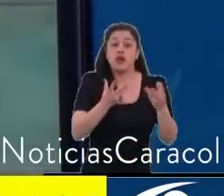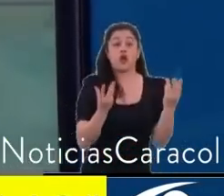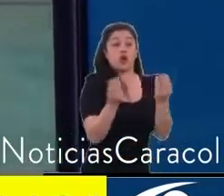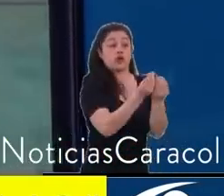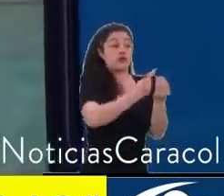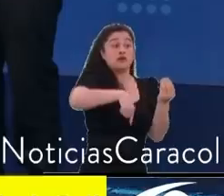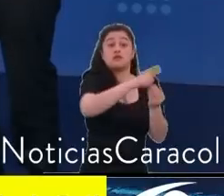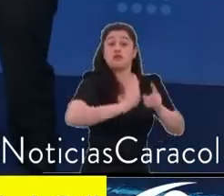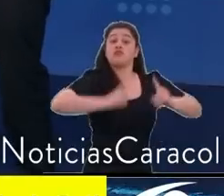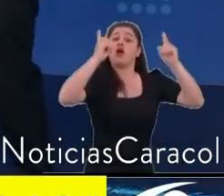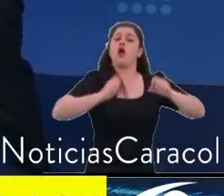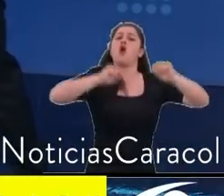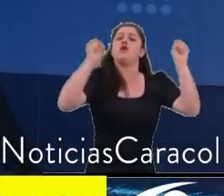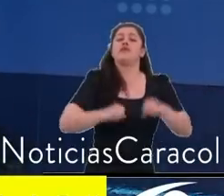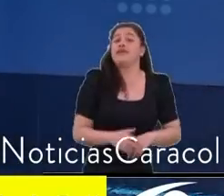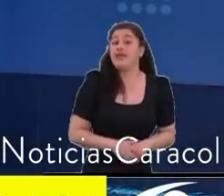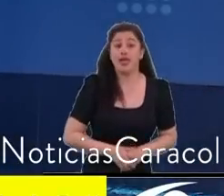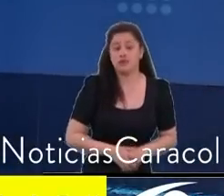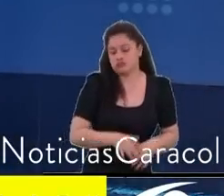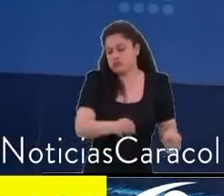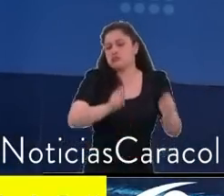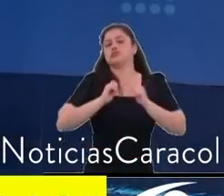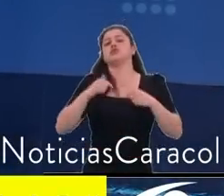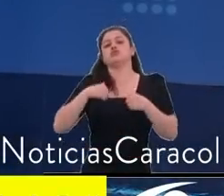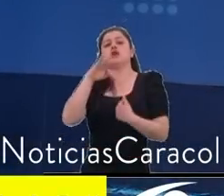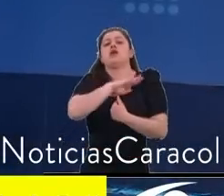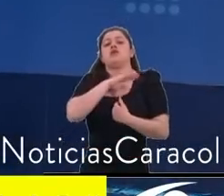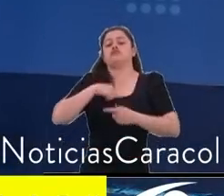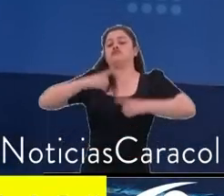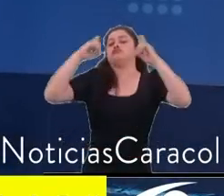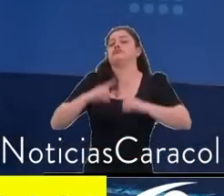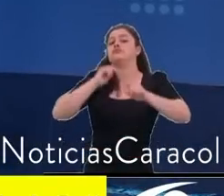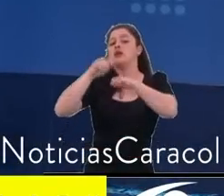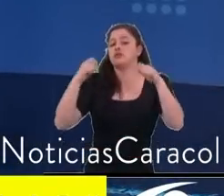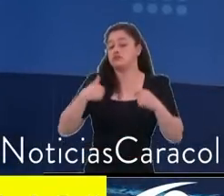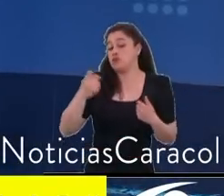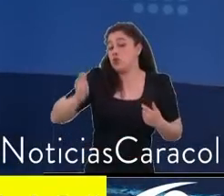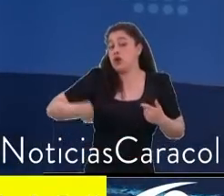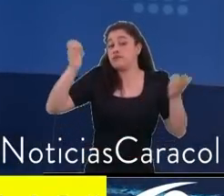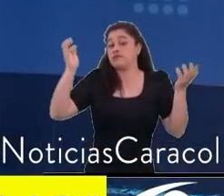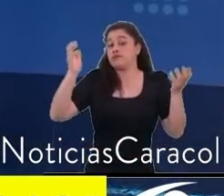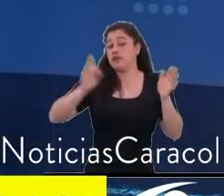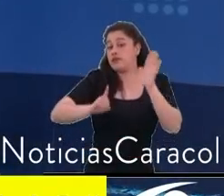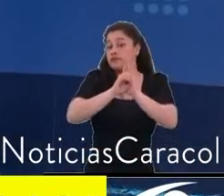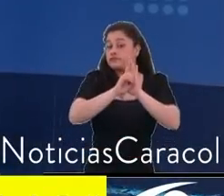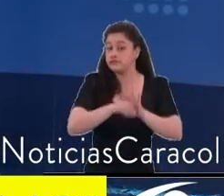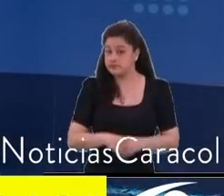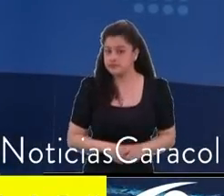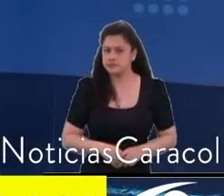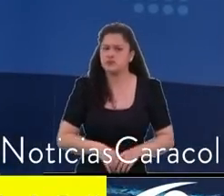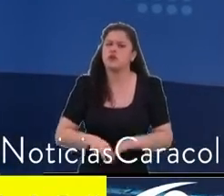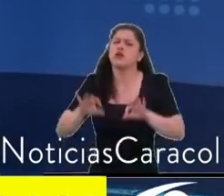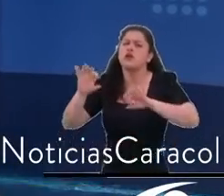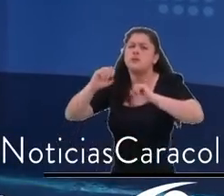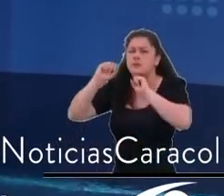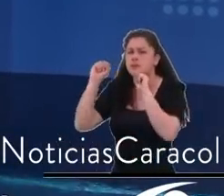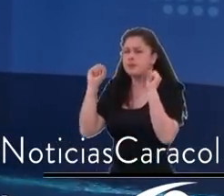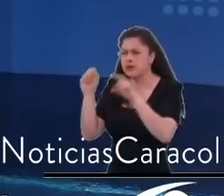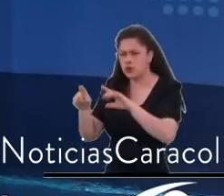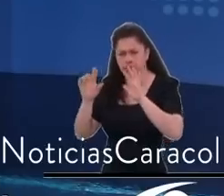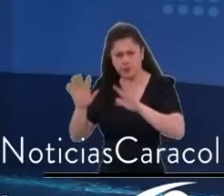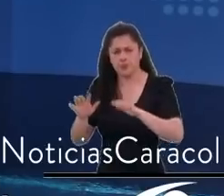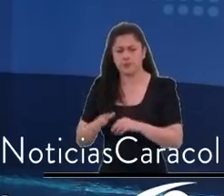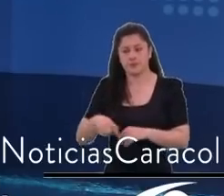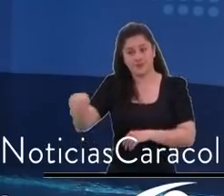expedir, eso hemos hecho. ¿Y estas modificaciones que se hicieron en los debates, los cabildos abiertos y demás de los diferentes representantes y